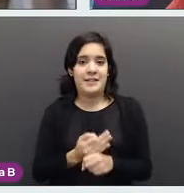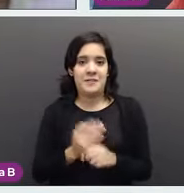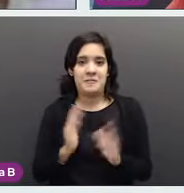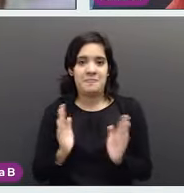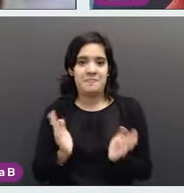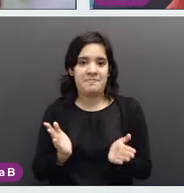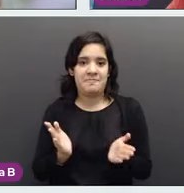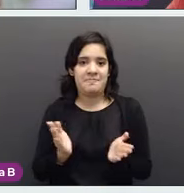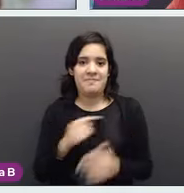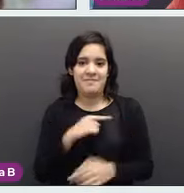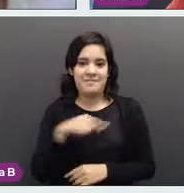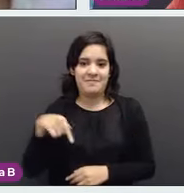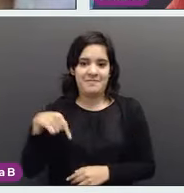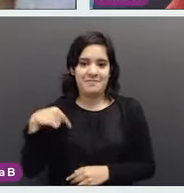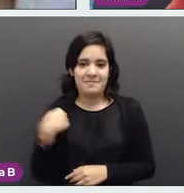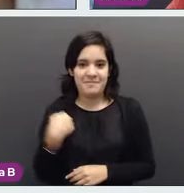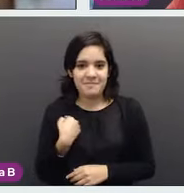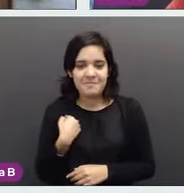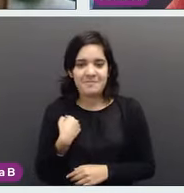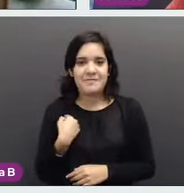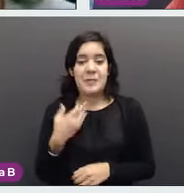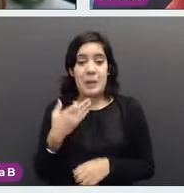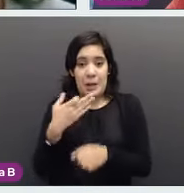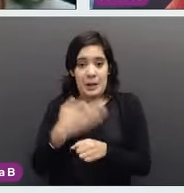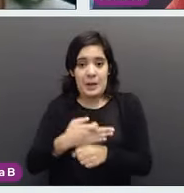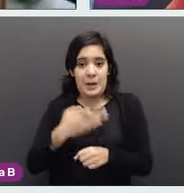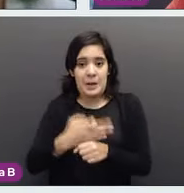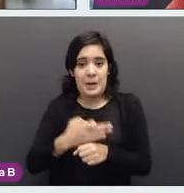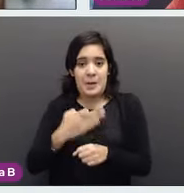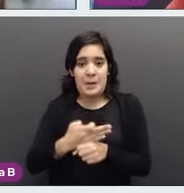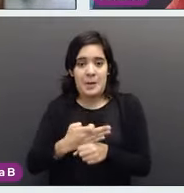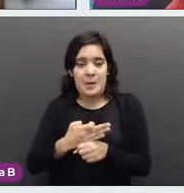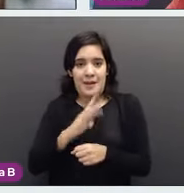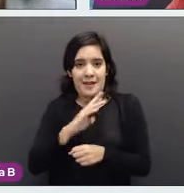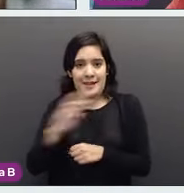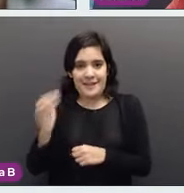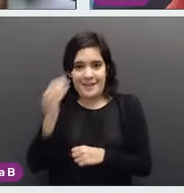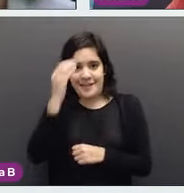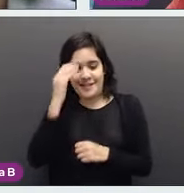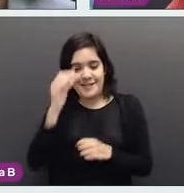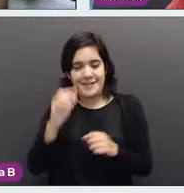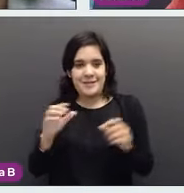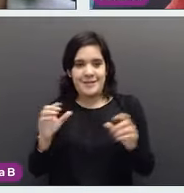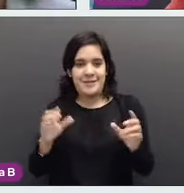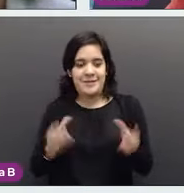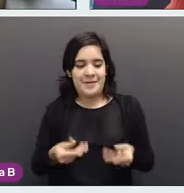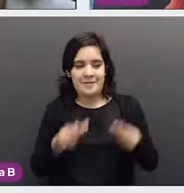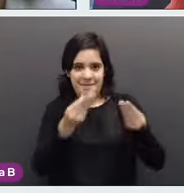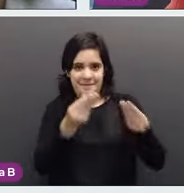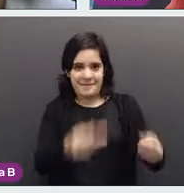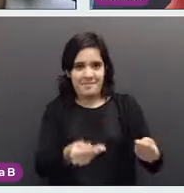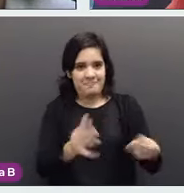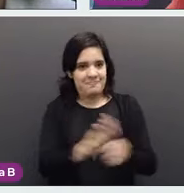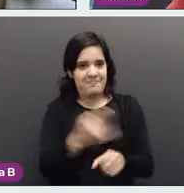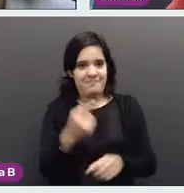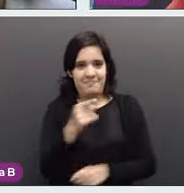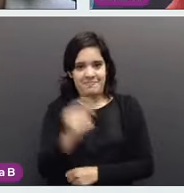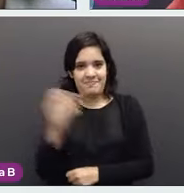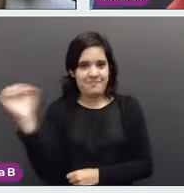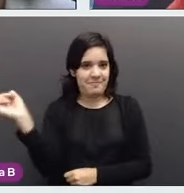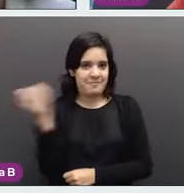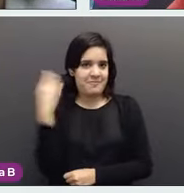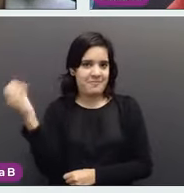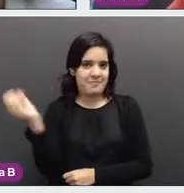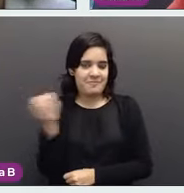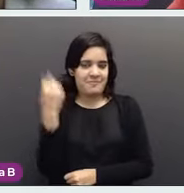simbólica haciendo una entrega de, bueno, de su reconocimiento, pues por esta gran charla y